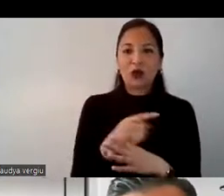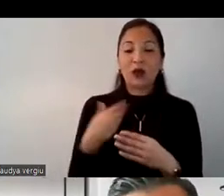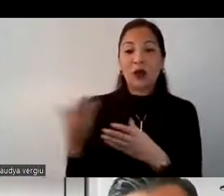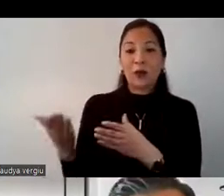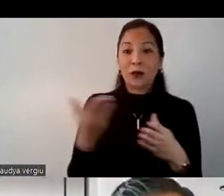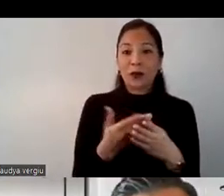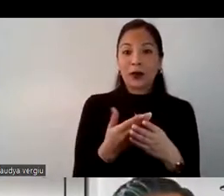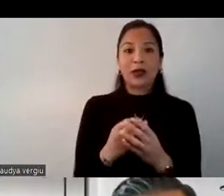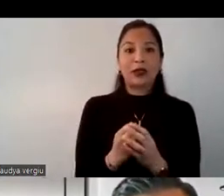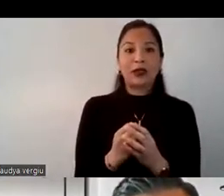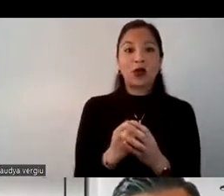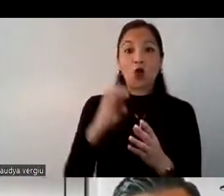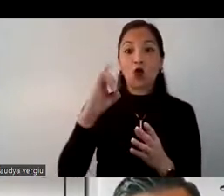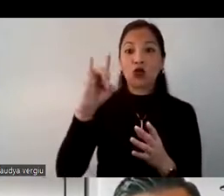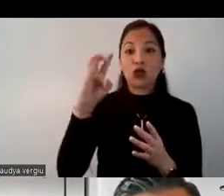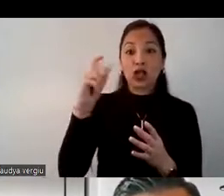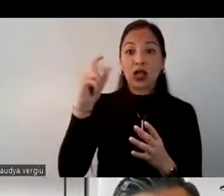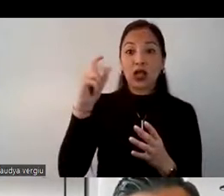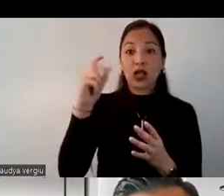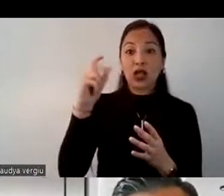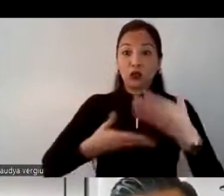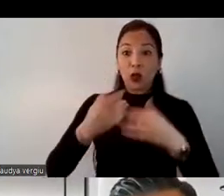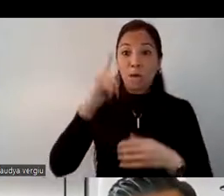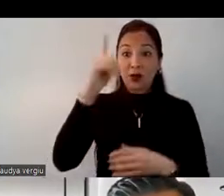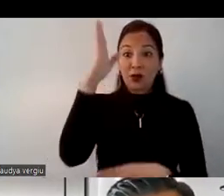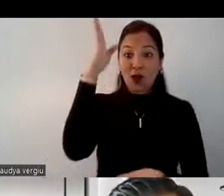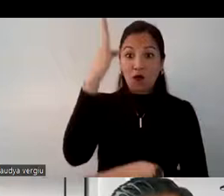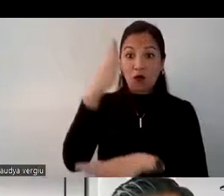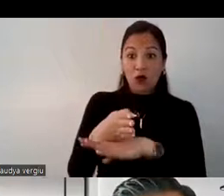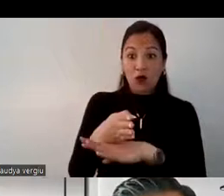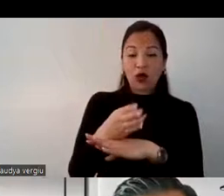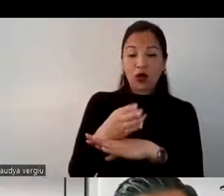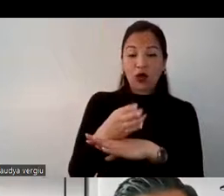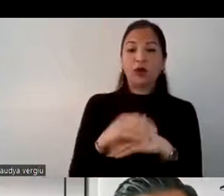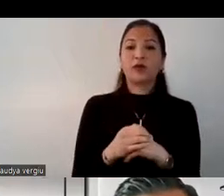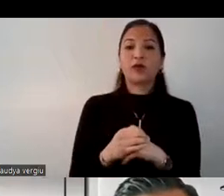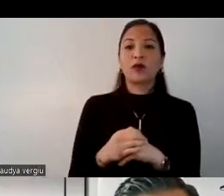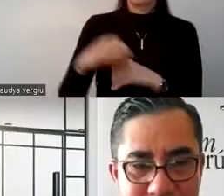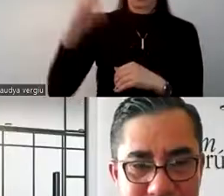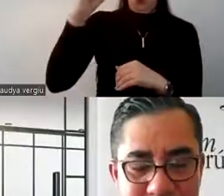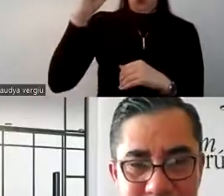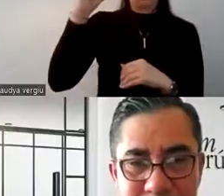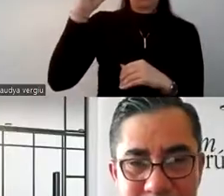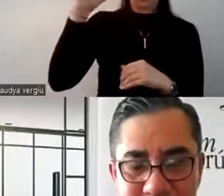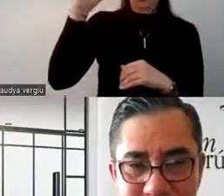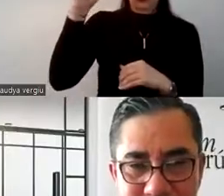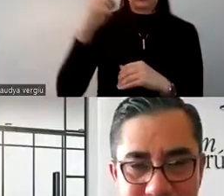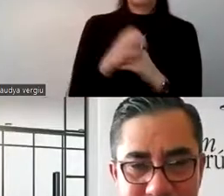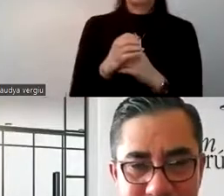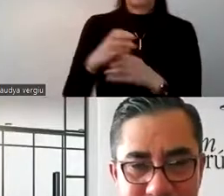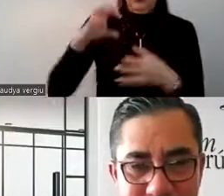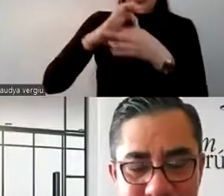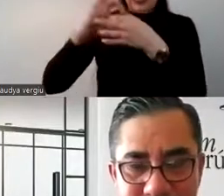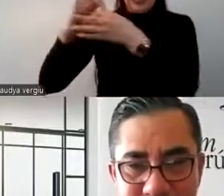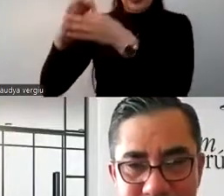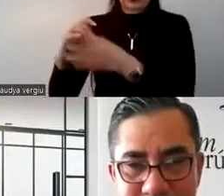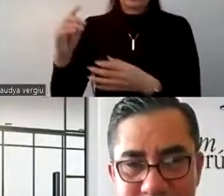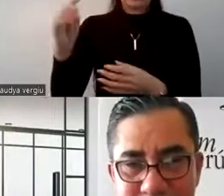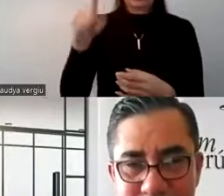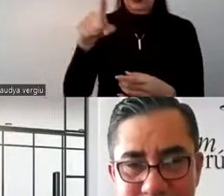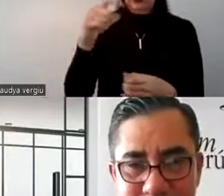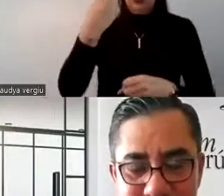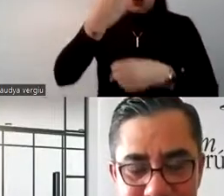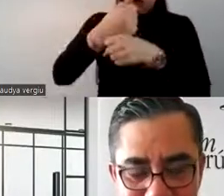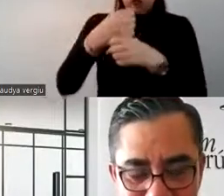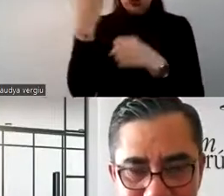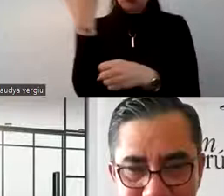Gustavo García, quien es el ponente del primer bloque de oportunidades en la cadena comercial turística ecuatoriana. Gabriel es economista de profesión